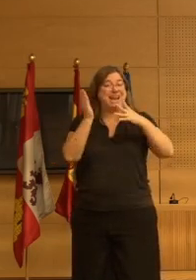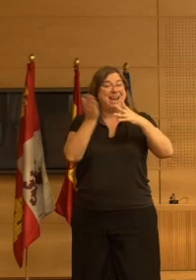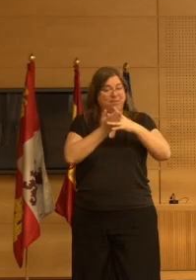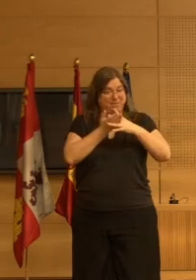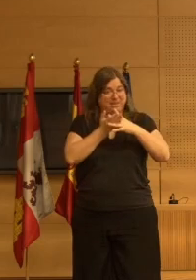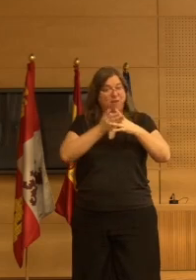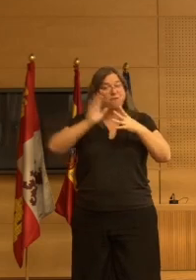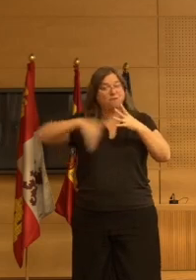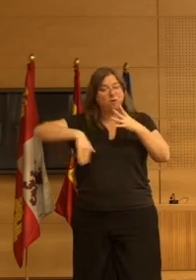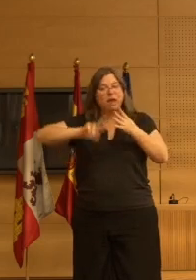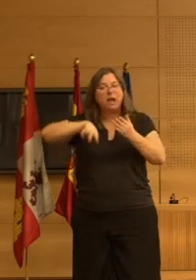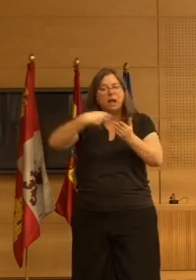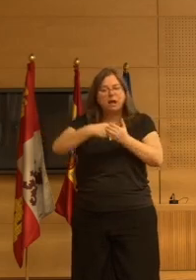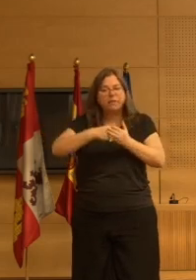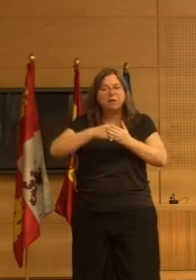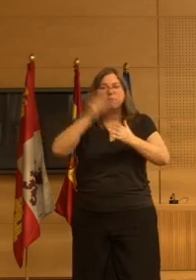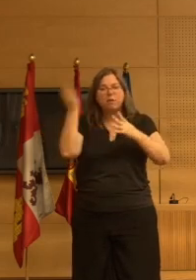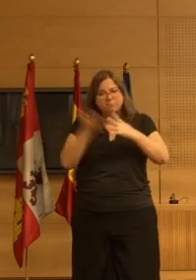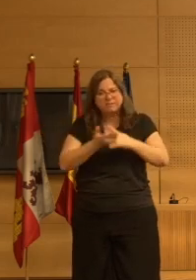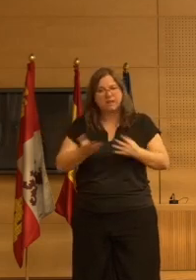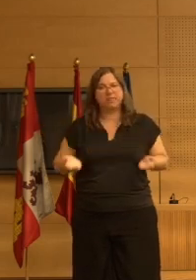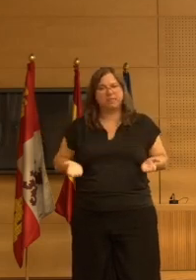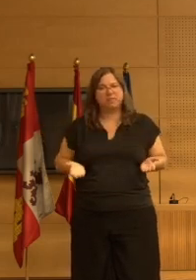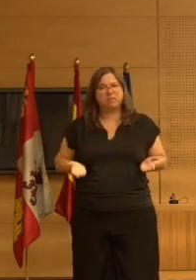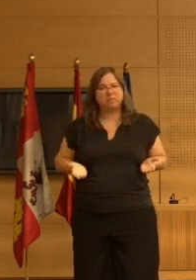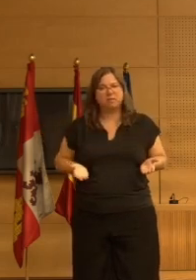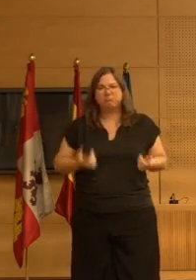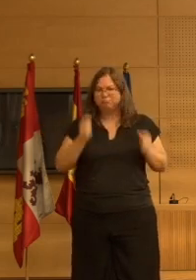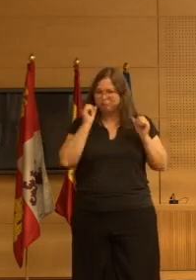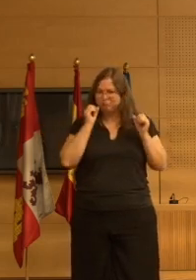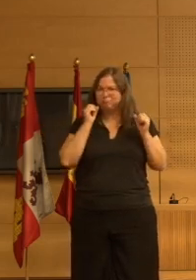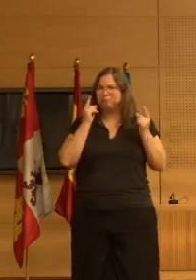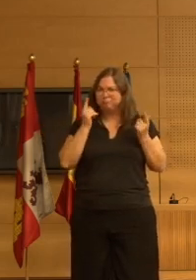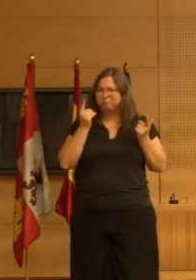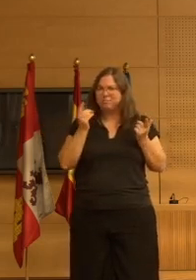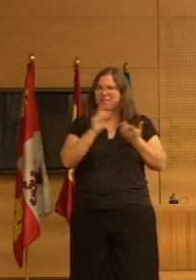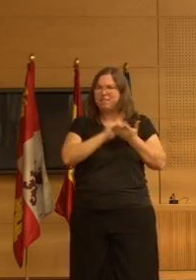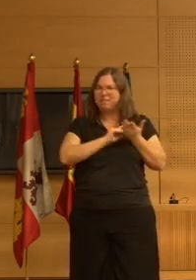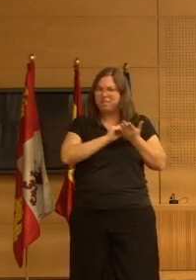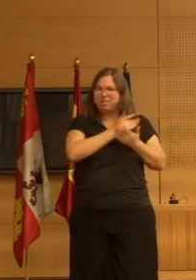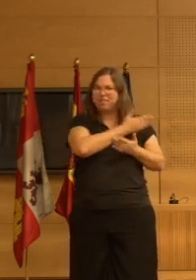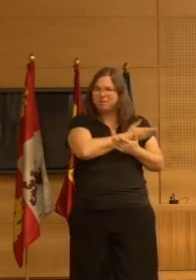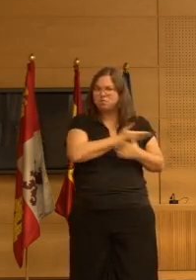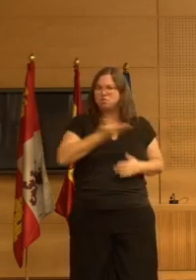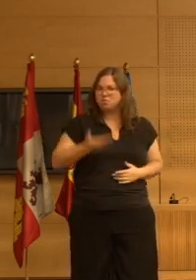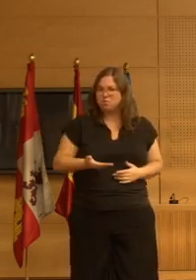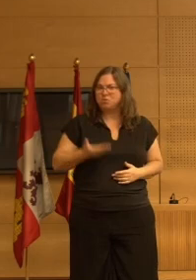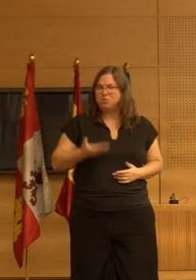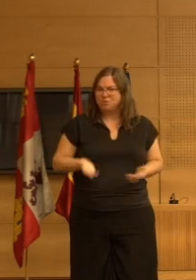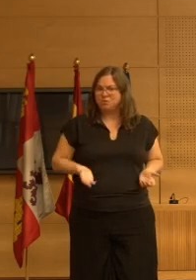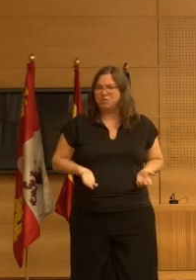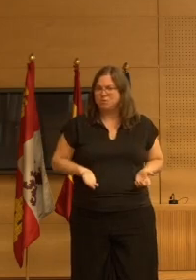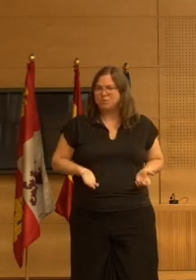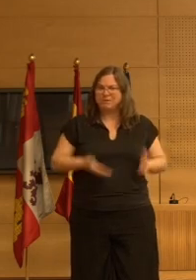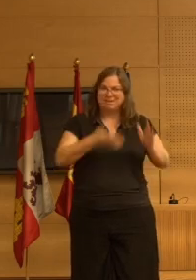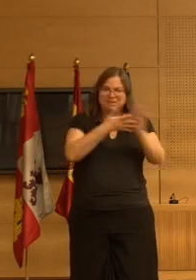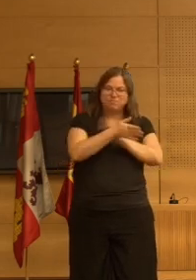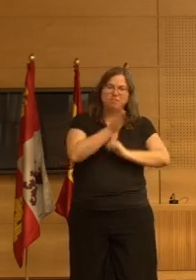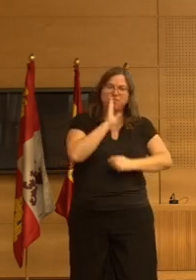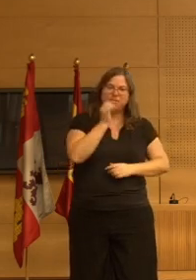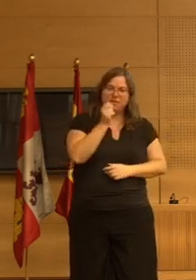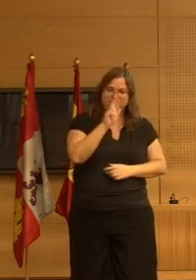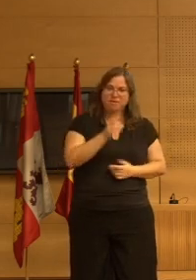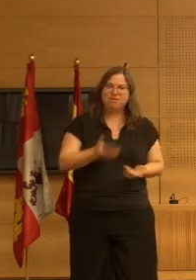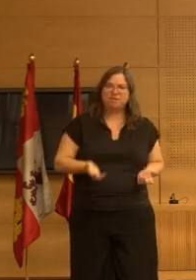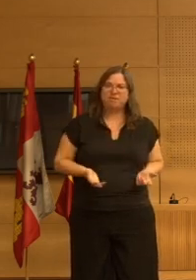las caídas se reducen a la mitad yo no sé si sois conscientes de los datos de la trascendencia de los datos que ha comentado aquí